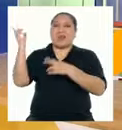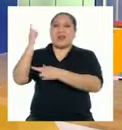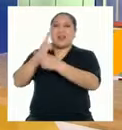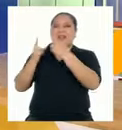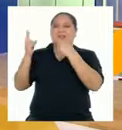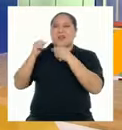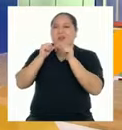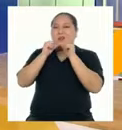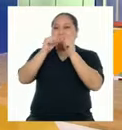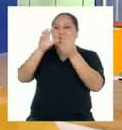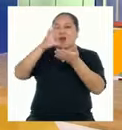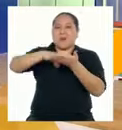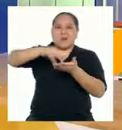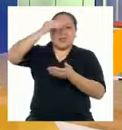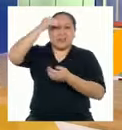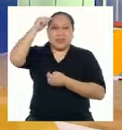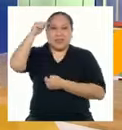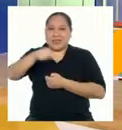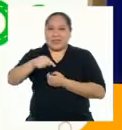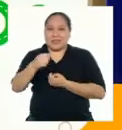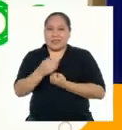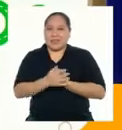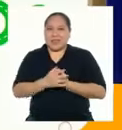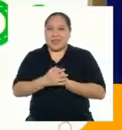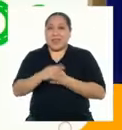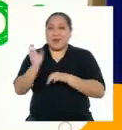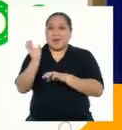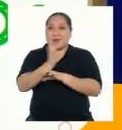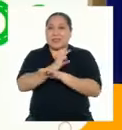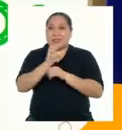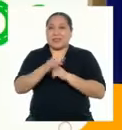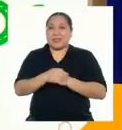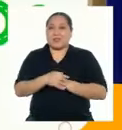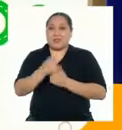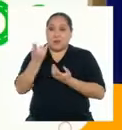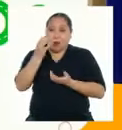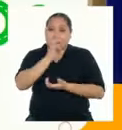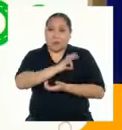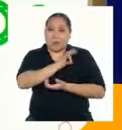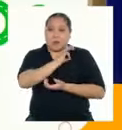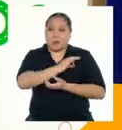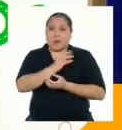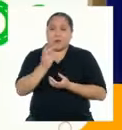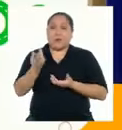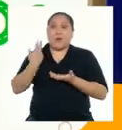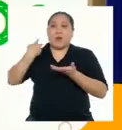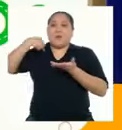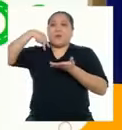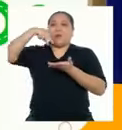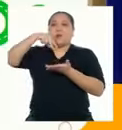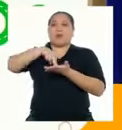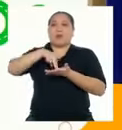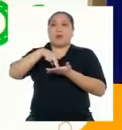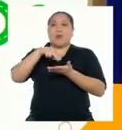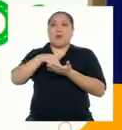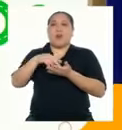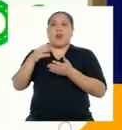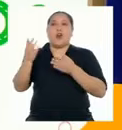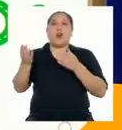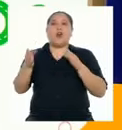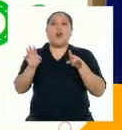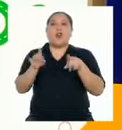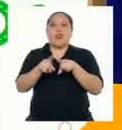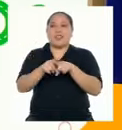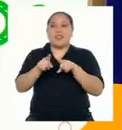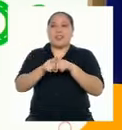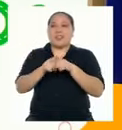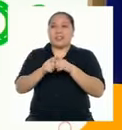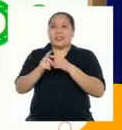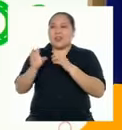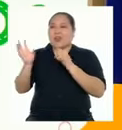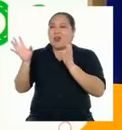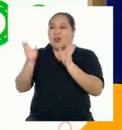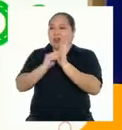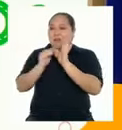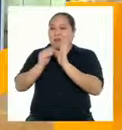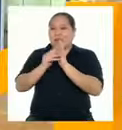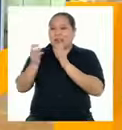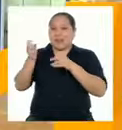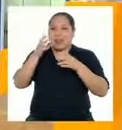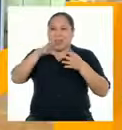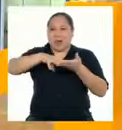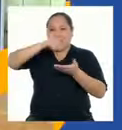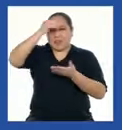volvemos para seguir aprendiendo sobre este género Pueden aprovechar para ponerse de pie y repetir la secuencia que aprendieron en